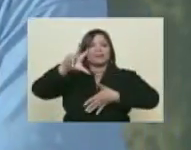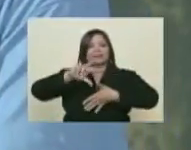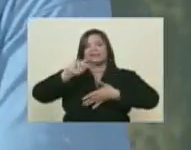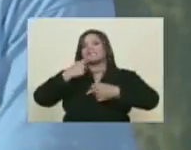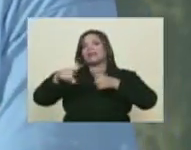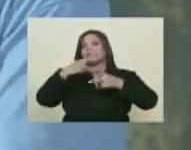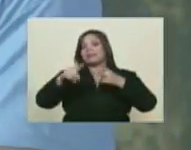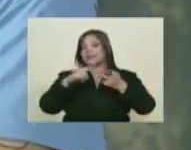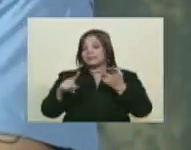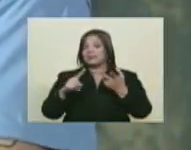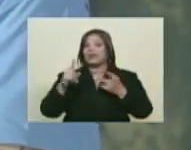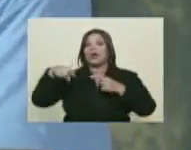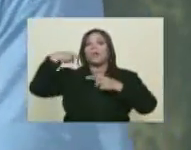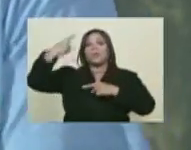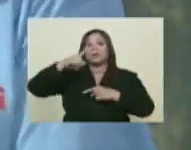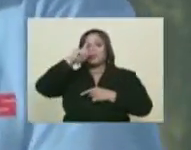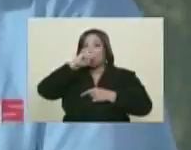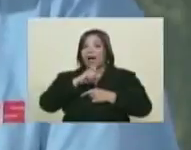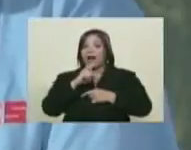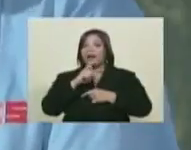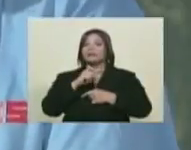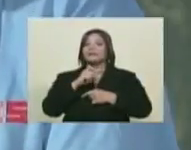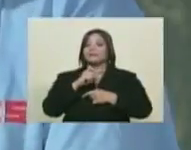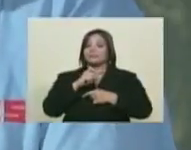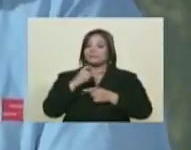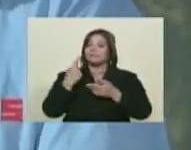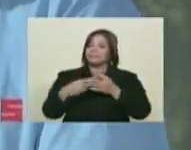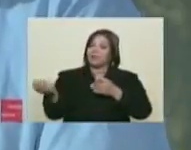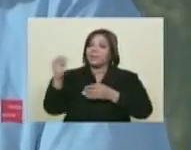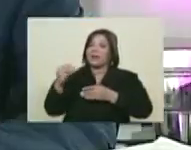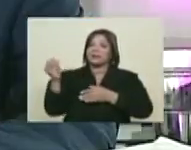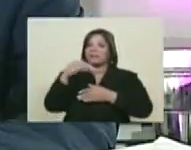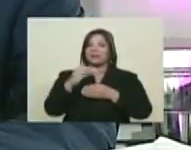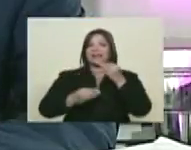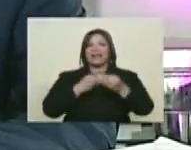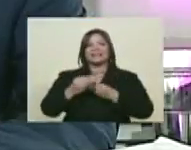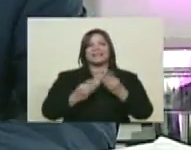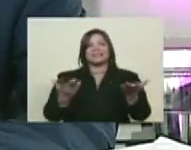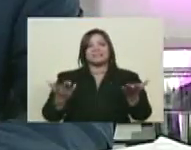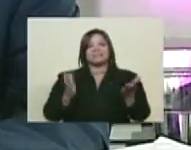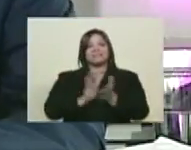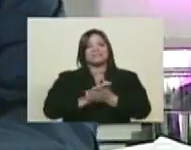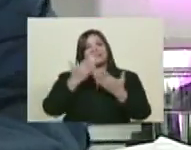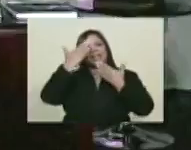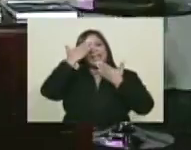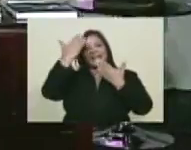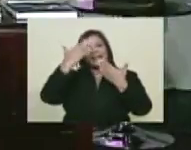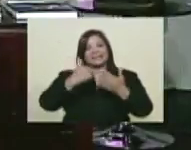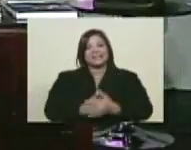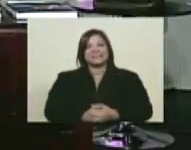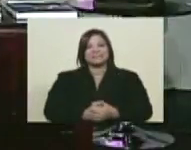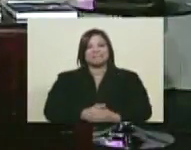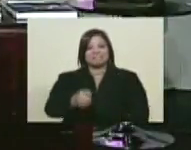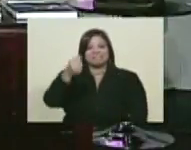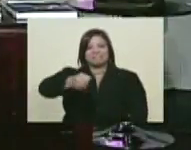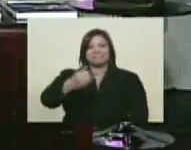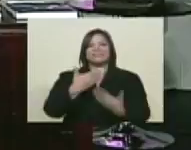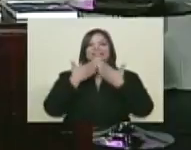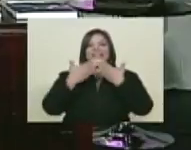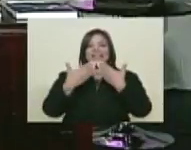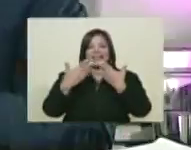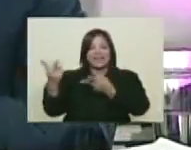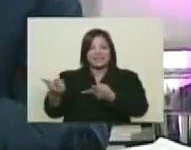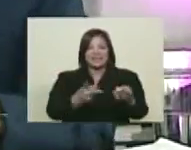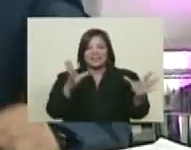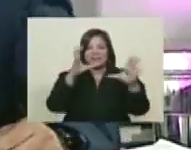tareas que vienen para el año que viene, y todo lo que nos queda por hacer. Bien. Te agradezco, Alejandro. Muchas gracias, Ernesto. A ti. Gracias.